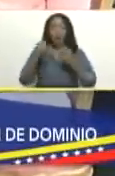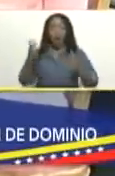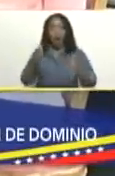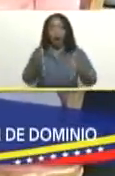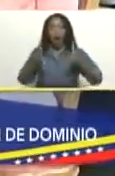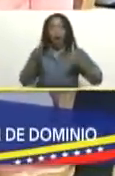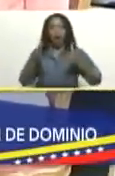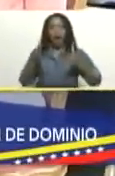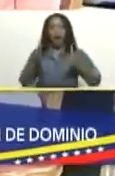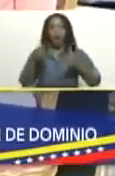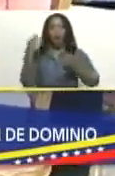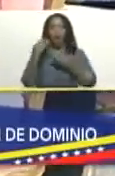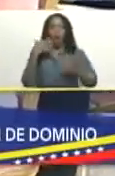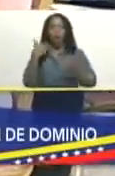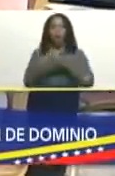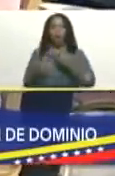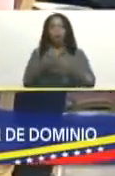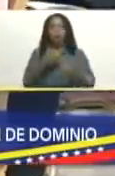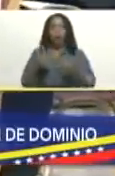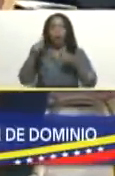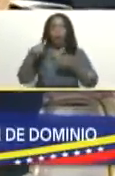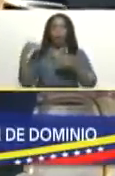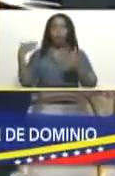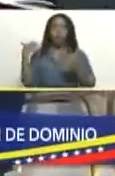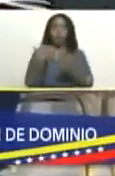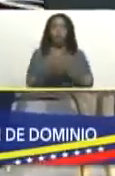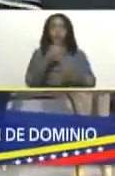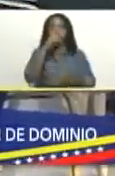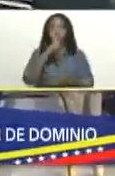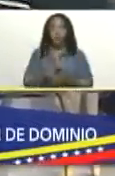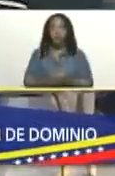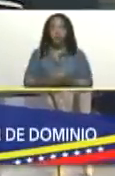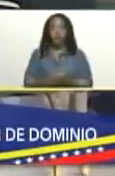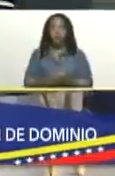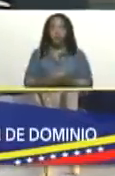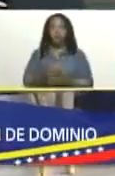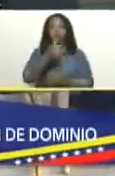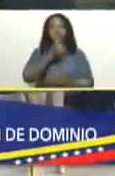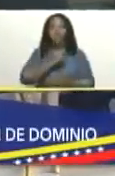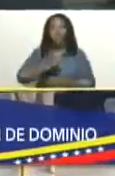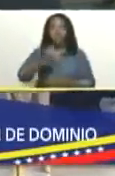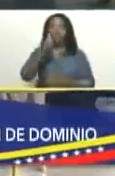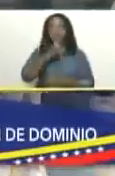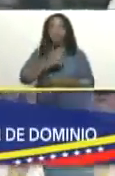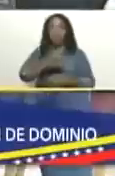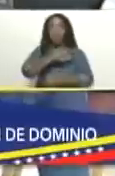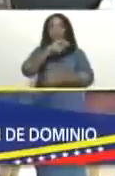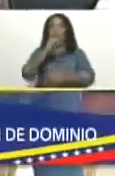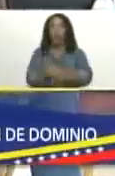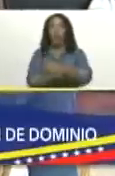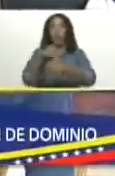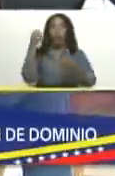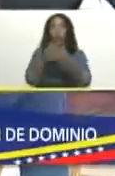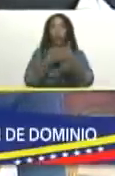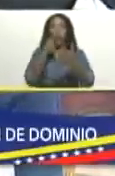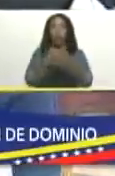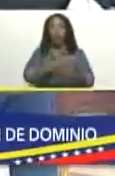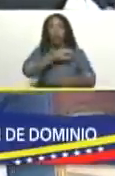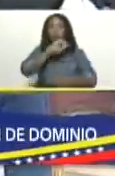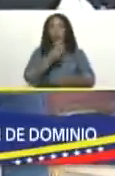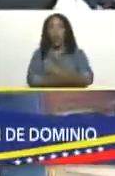como hemos ganado todas durante estos años de resistencia dura, de lucha intensa